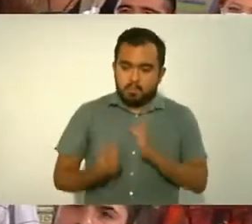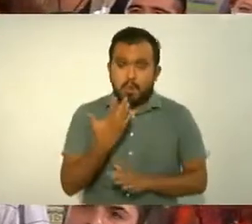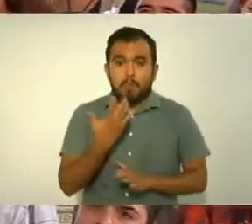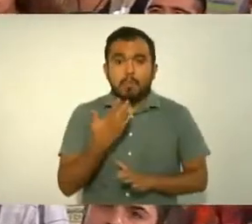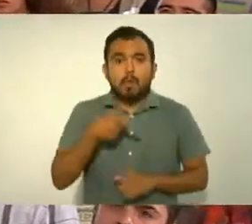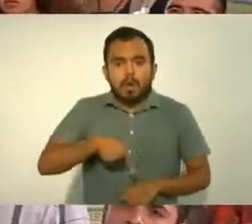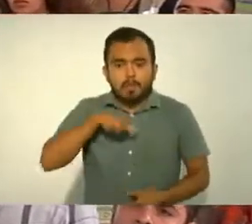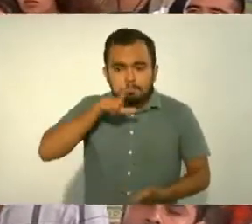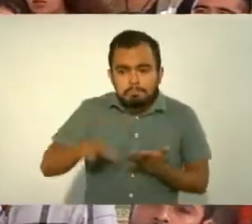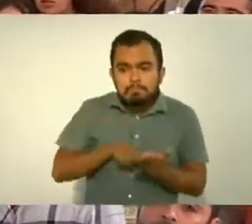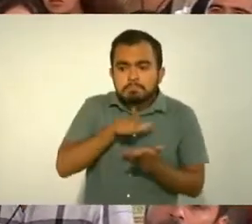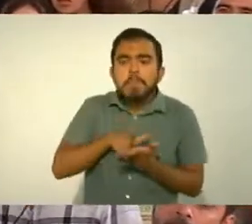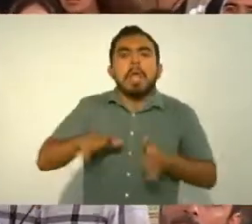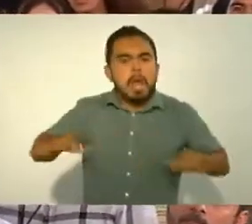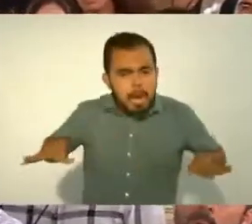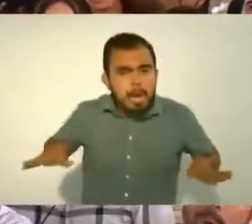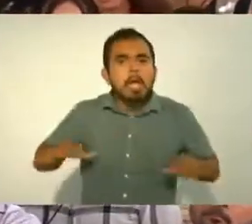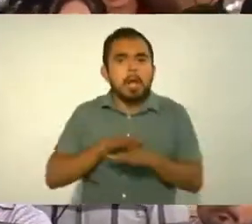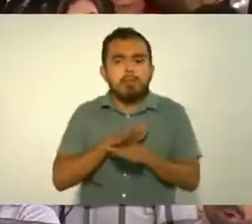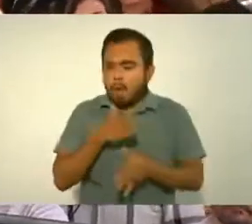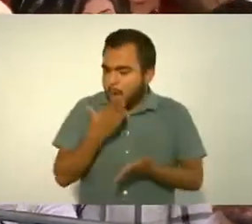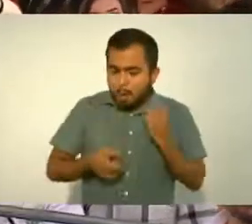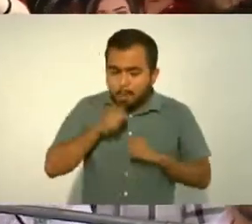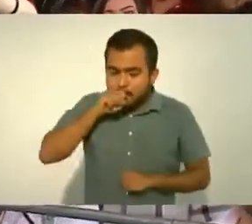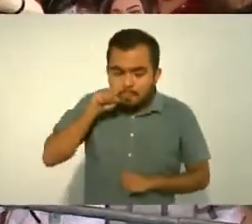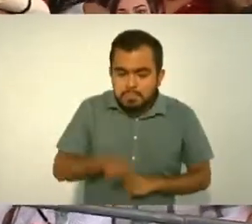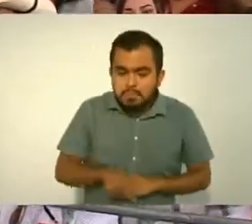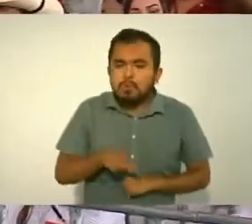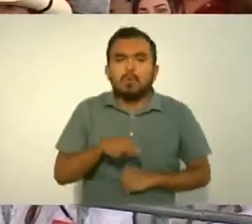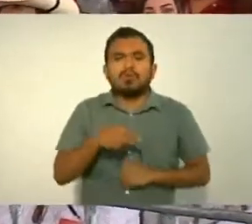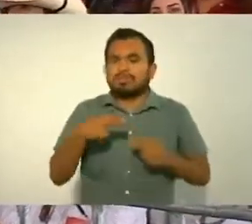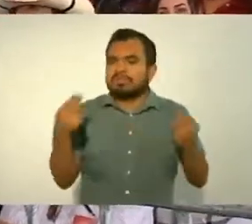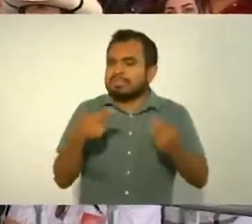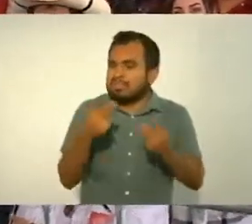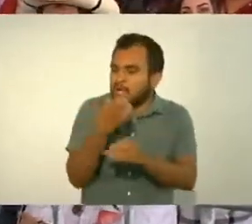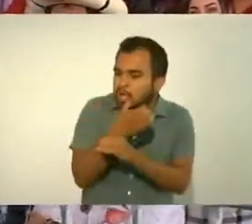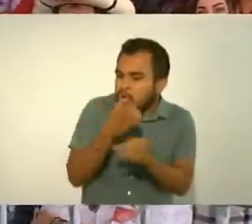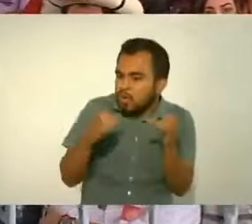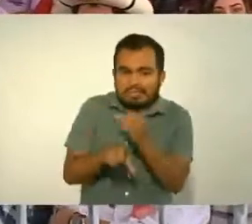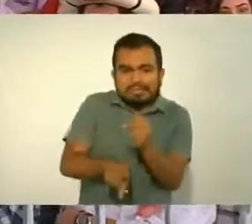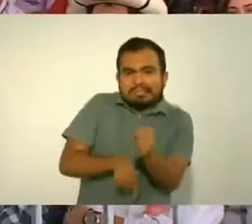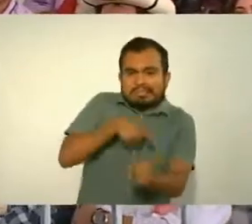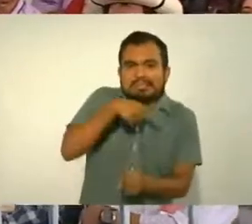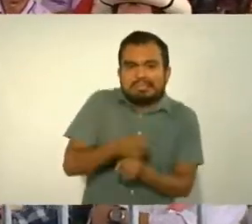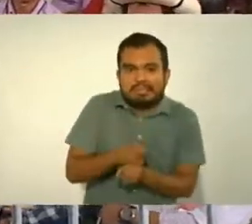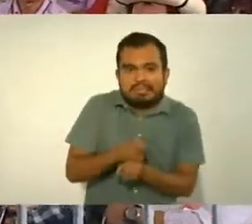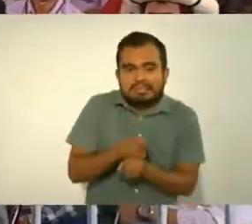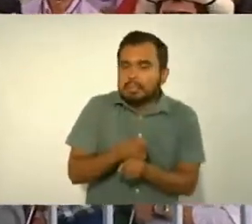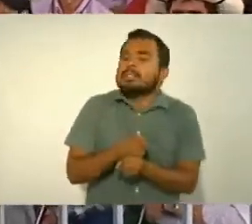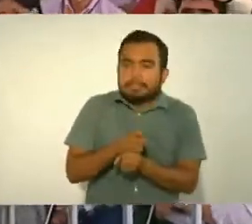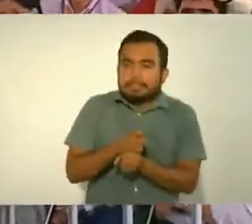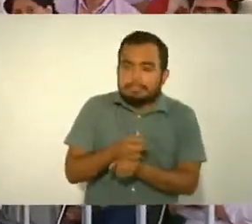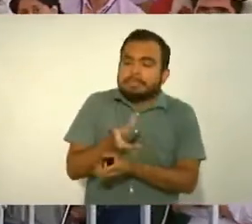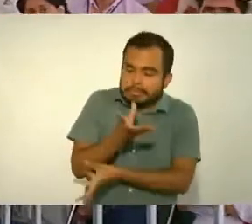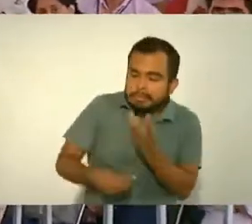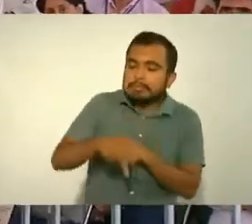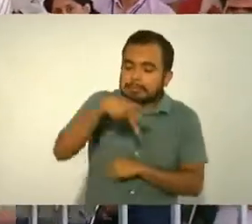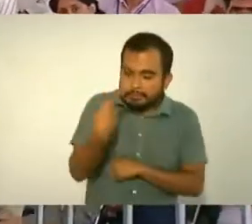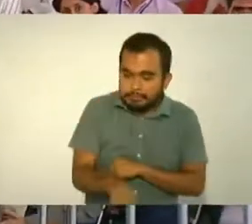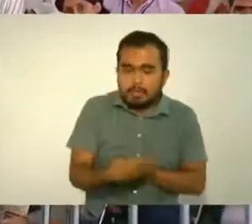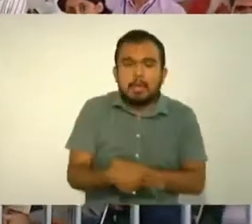prima, nos dejaron seis refinerías en ruina y